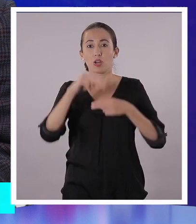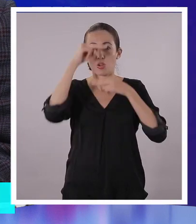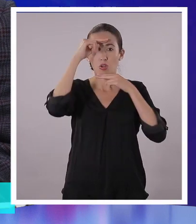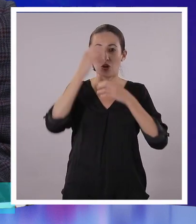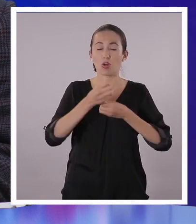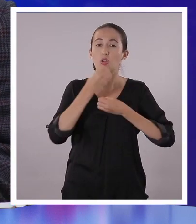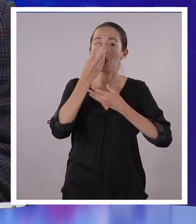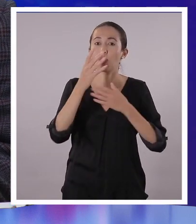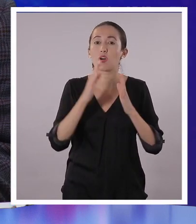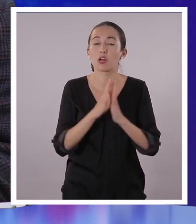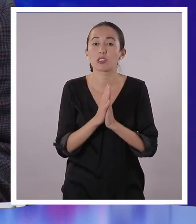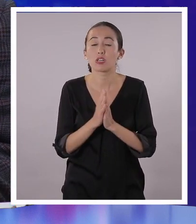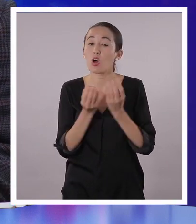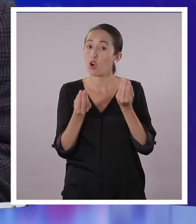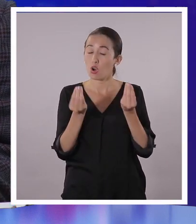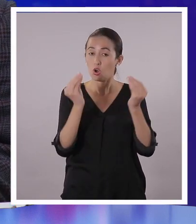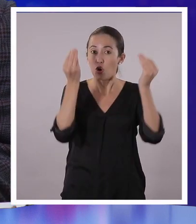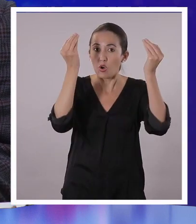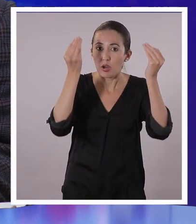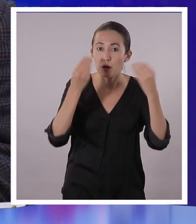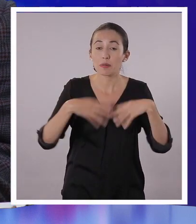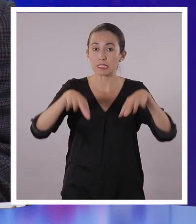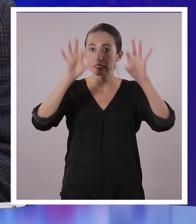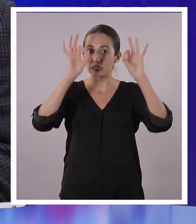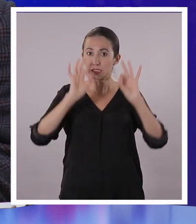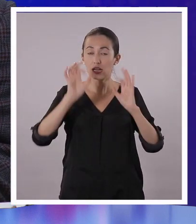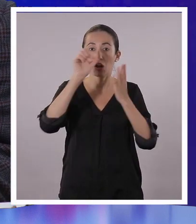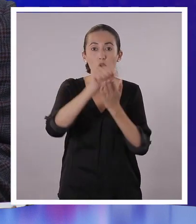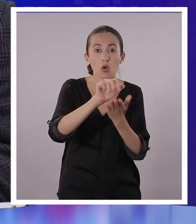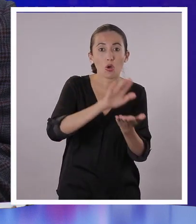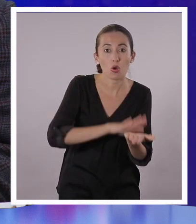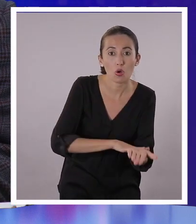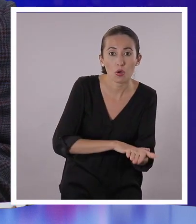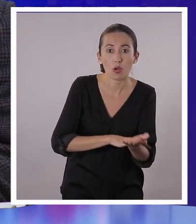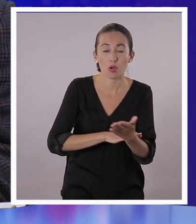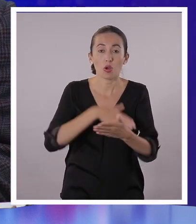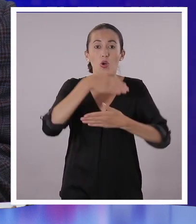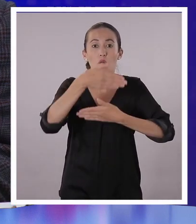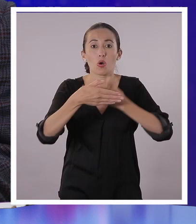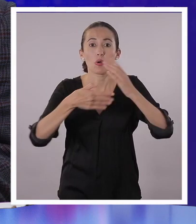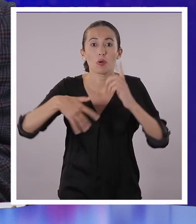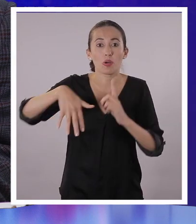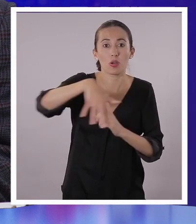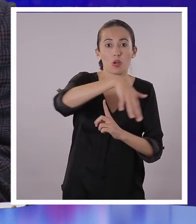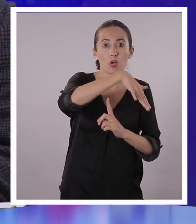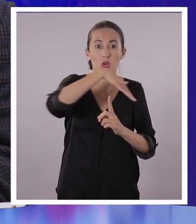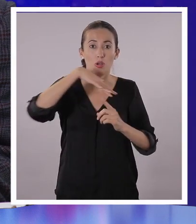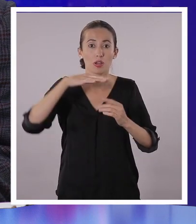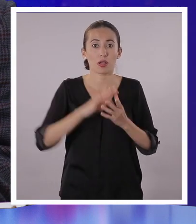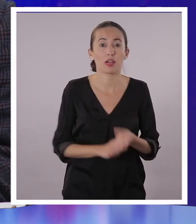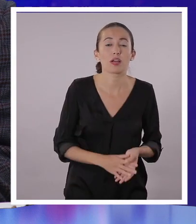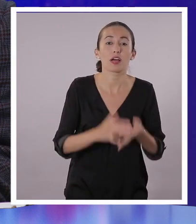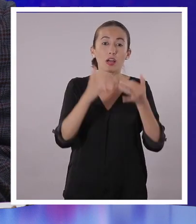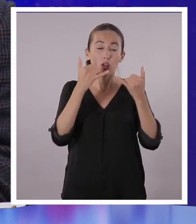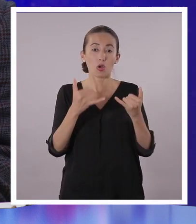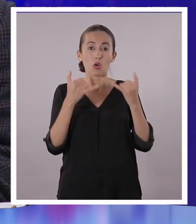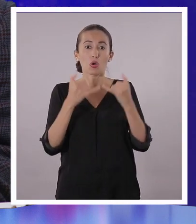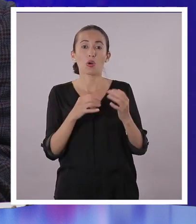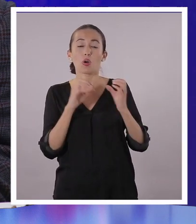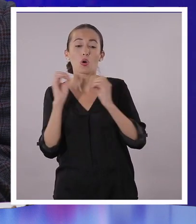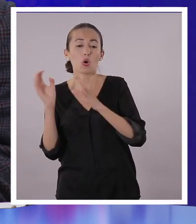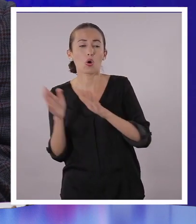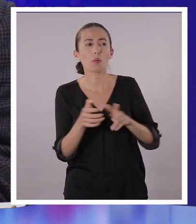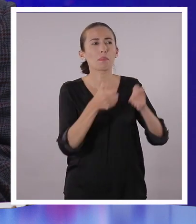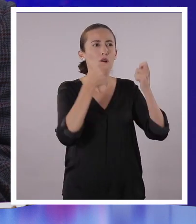de última hora. Las y los jóvenes del Ecuador están preparando un proyecto de concientización ambiental. Estos jóvenes